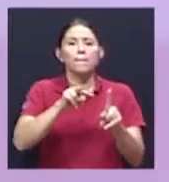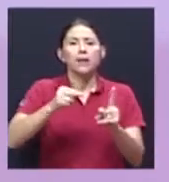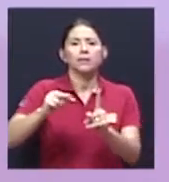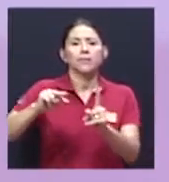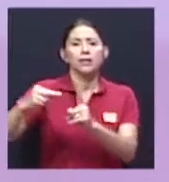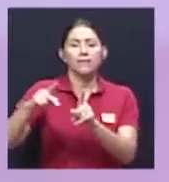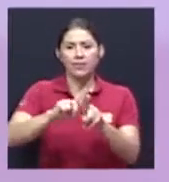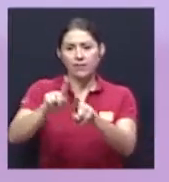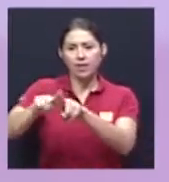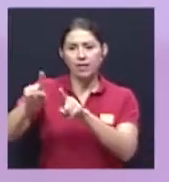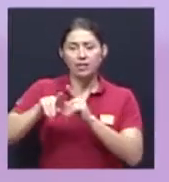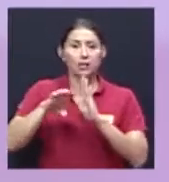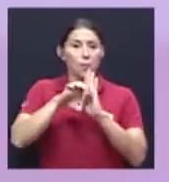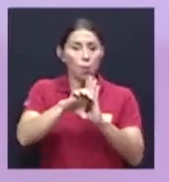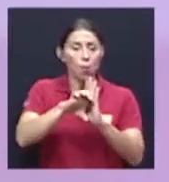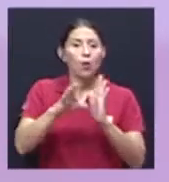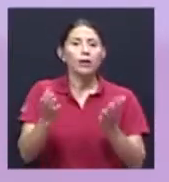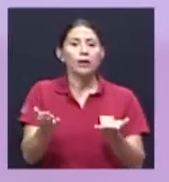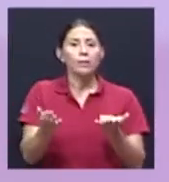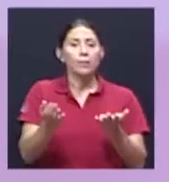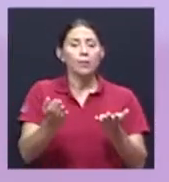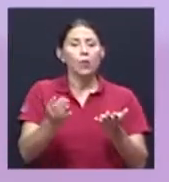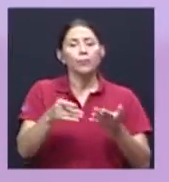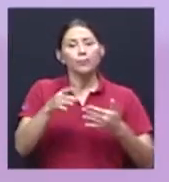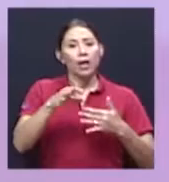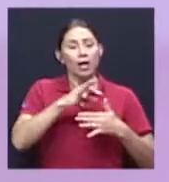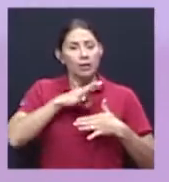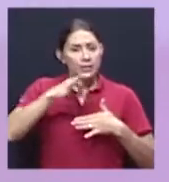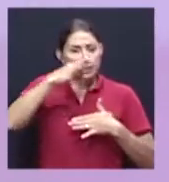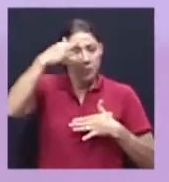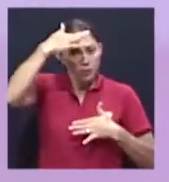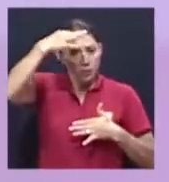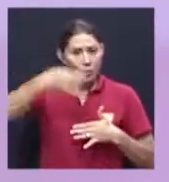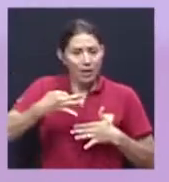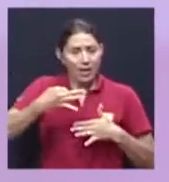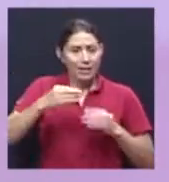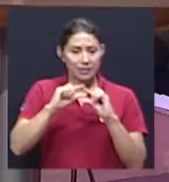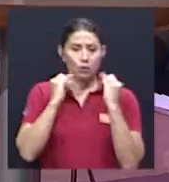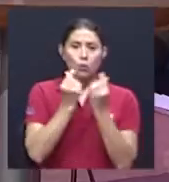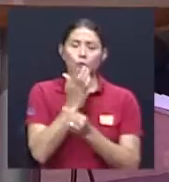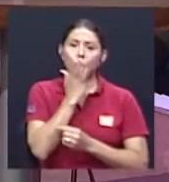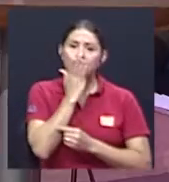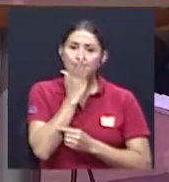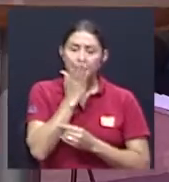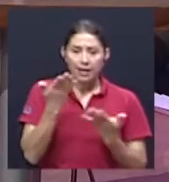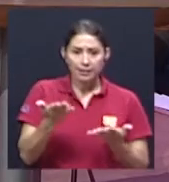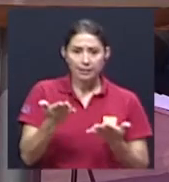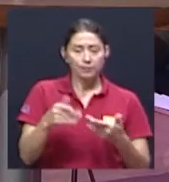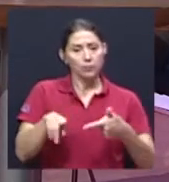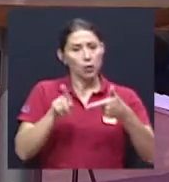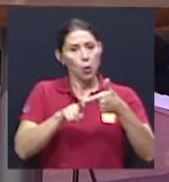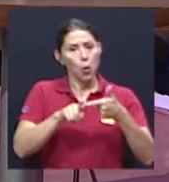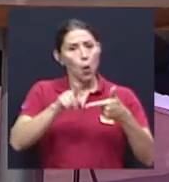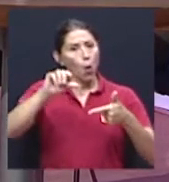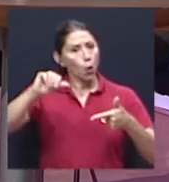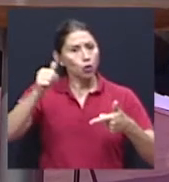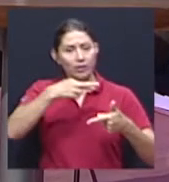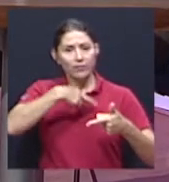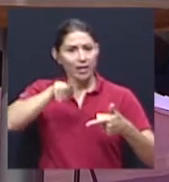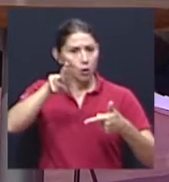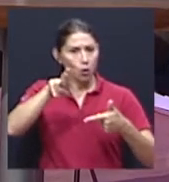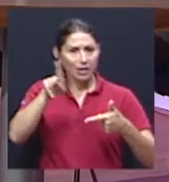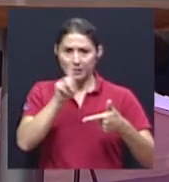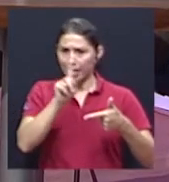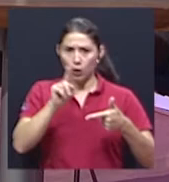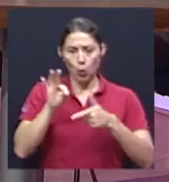por ejemplo, espiritualidades indígenas o de los pueblos originarios, otras religiones que no son las tradicionalmente